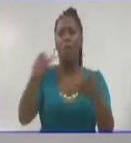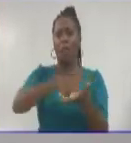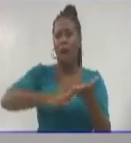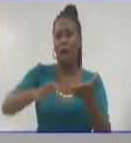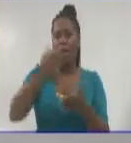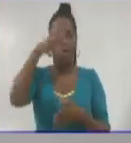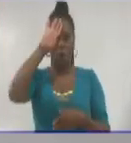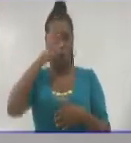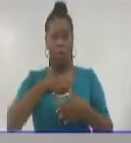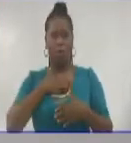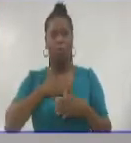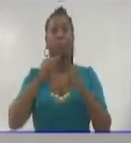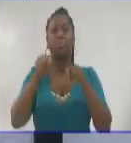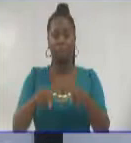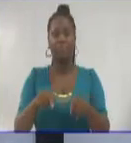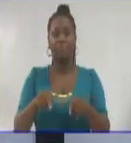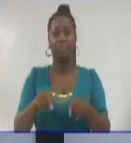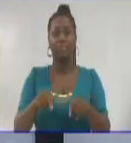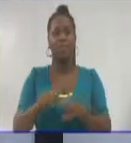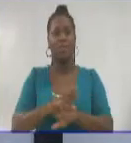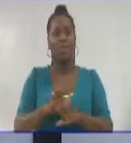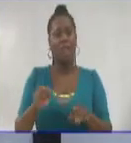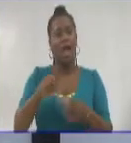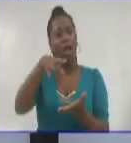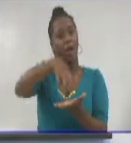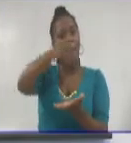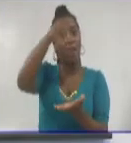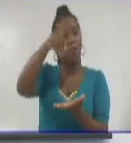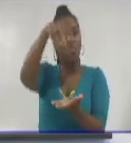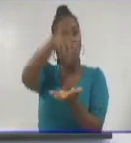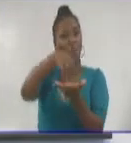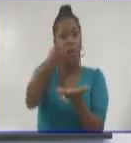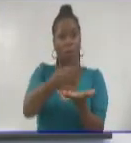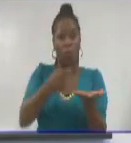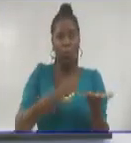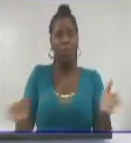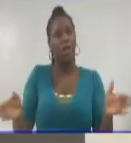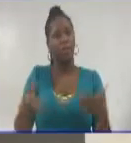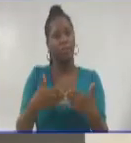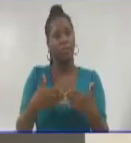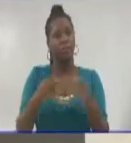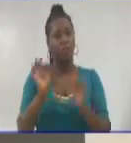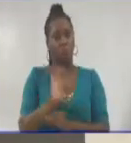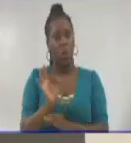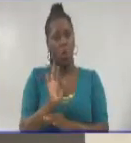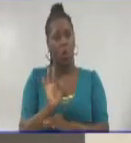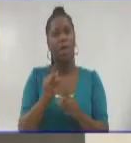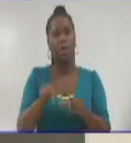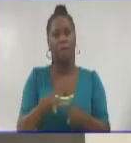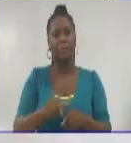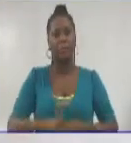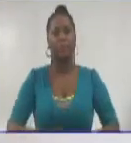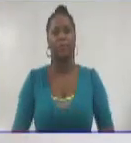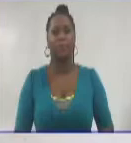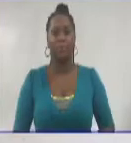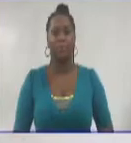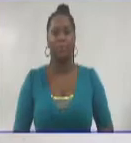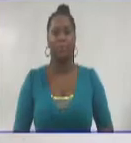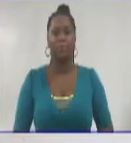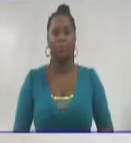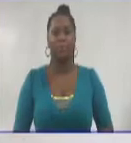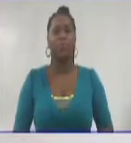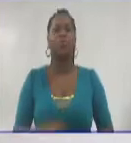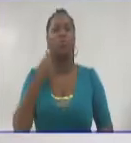Por ahora, el Vázquez Pubillones cierra sus puertas, pero la creación artística late de manera rítmica y pintoresca en la ciudad.